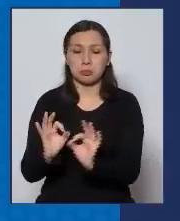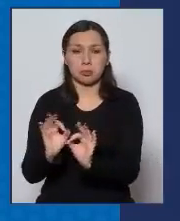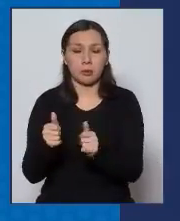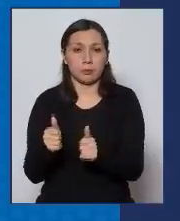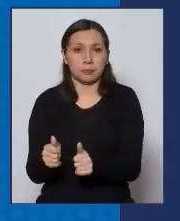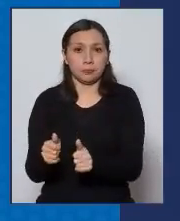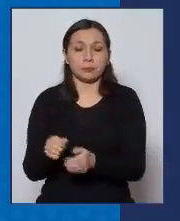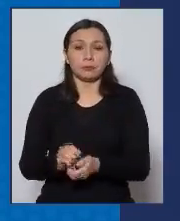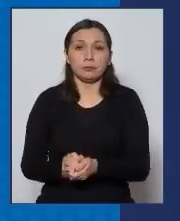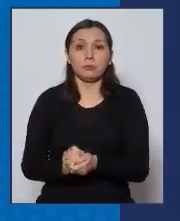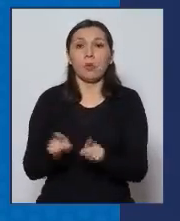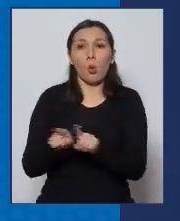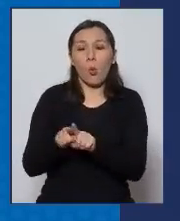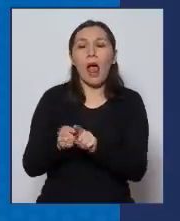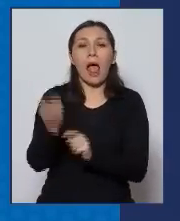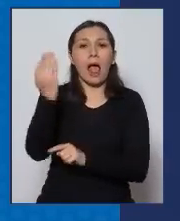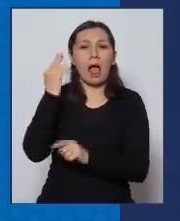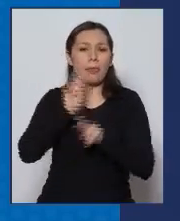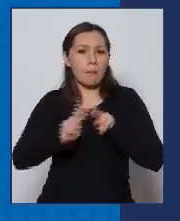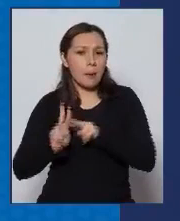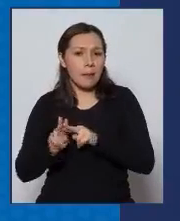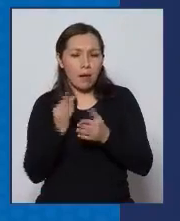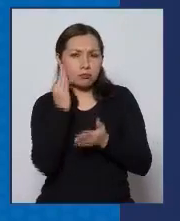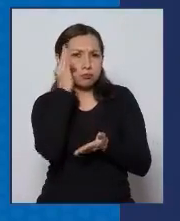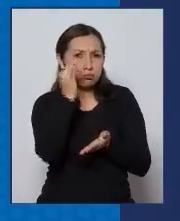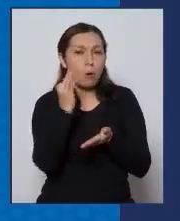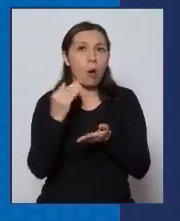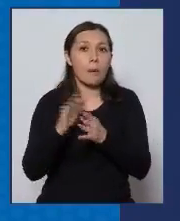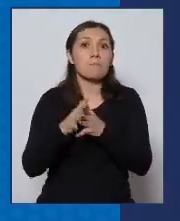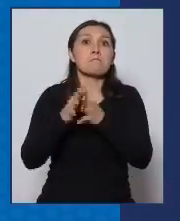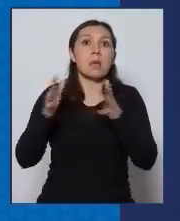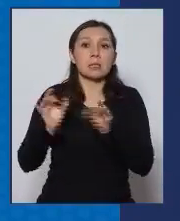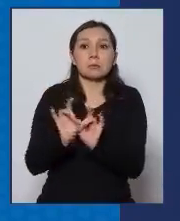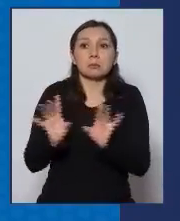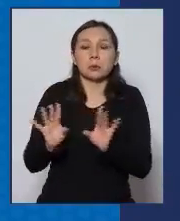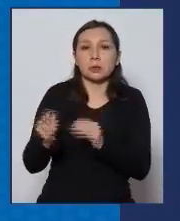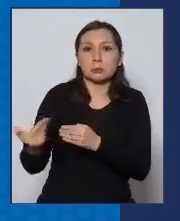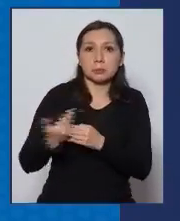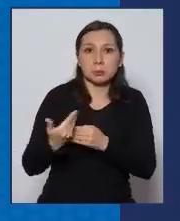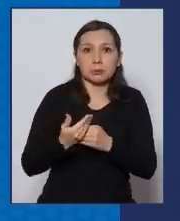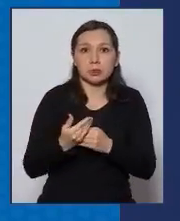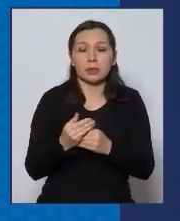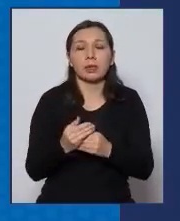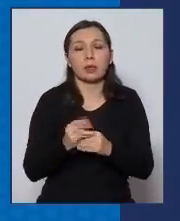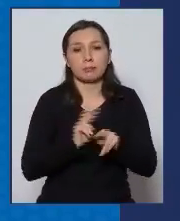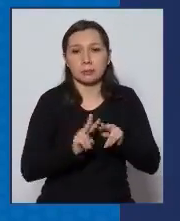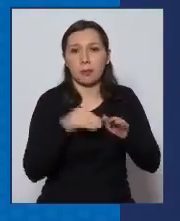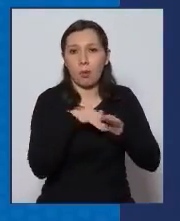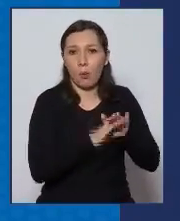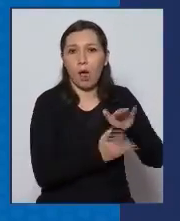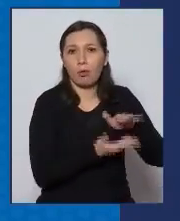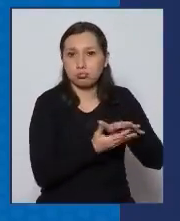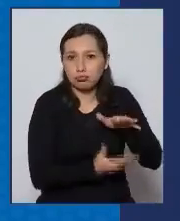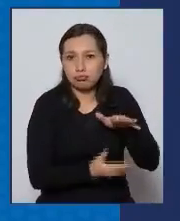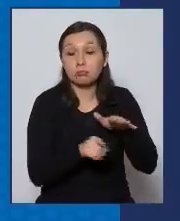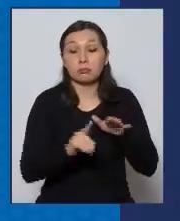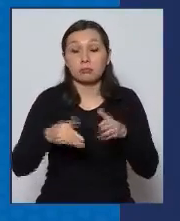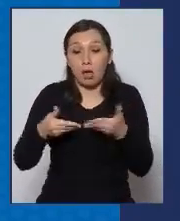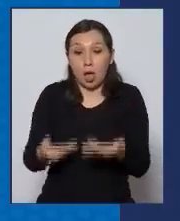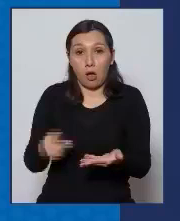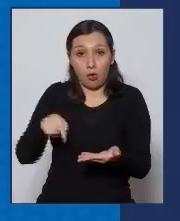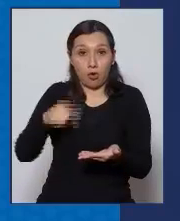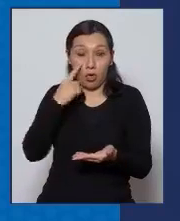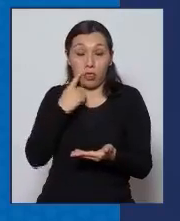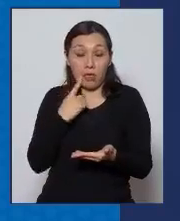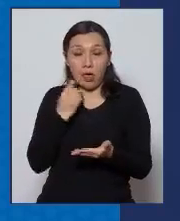a las proyecciones que hemos hecho y a las demandas adicionales que se puedan presentar. Y es así como de hecho el día de hoy